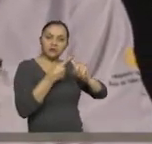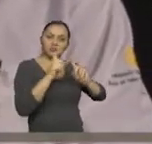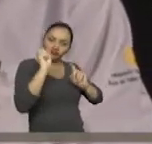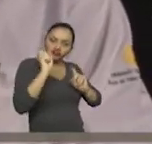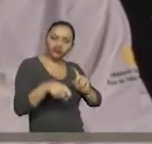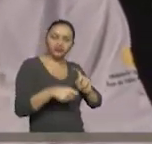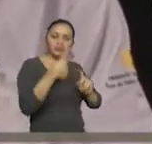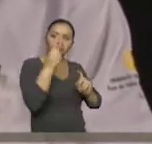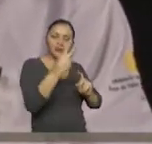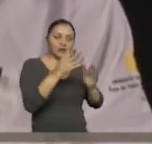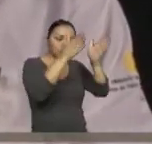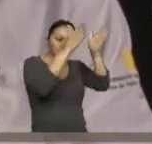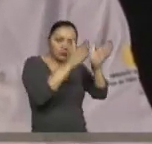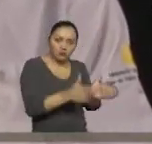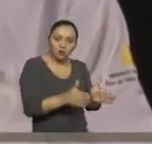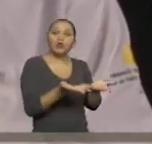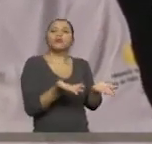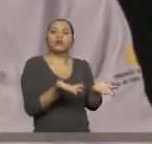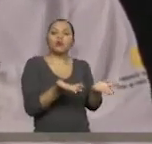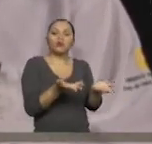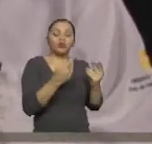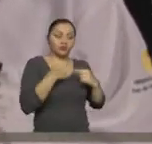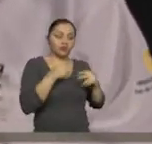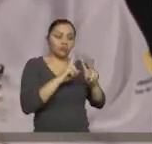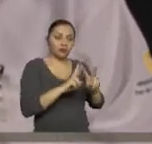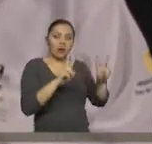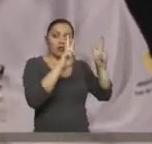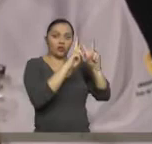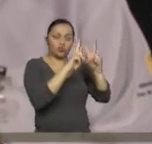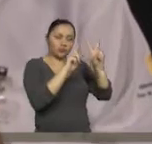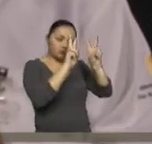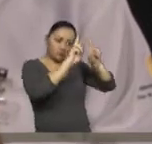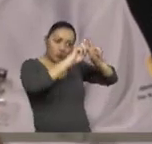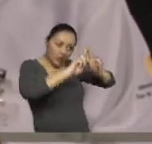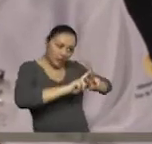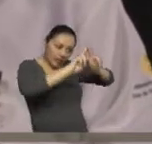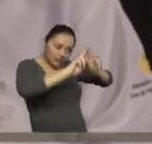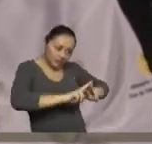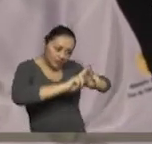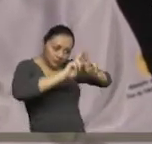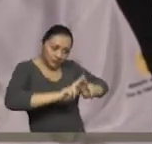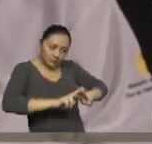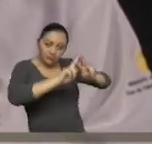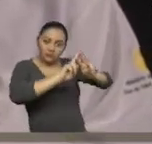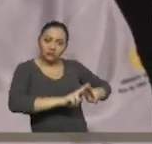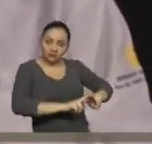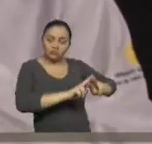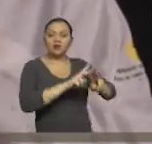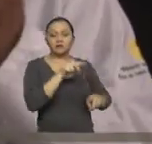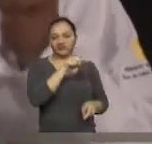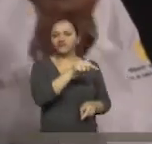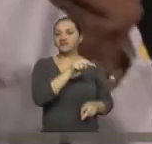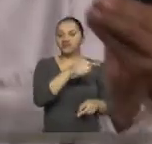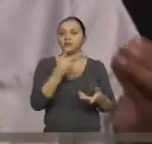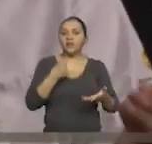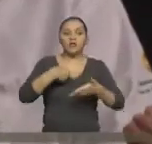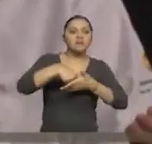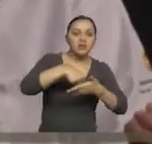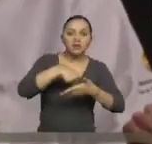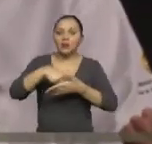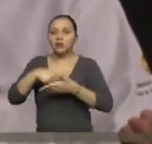limitaciones funcionales. A esas limitaciones le ponemos un porcentaje de deficiencia y ese porcentaje